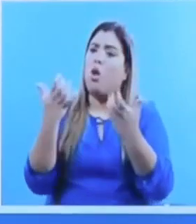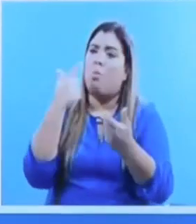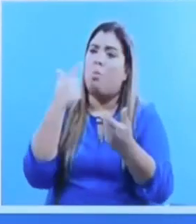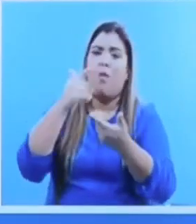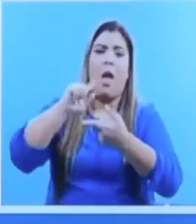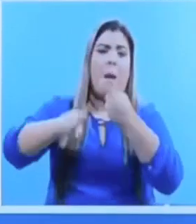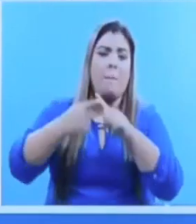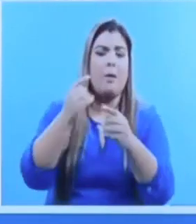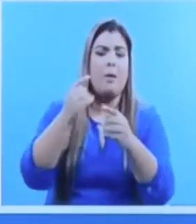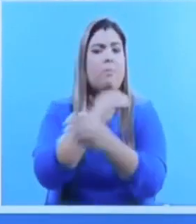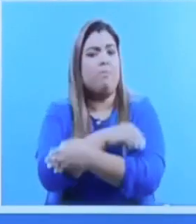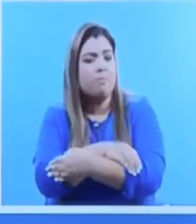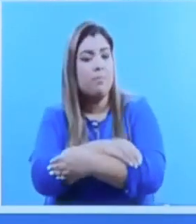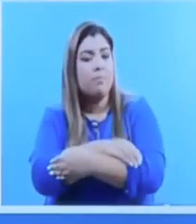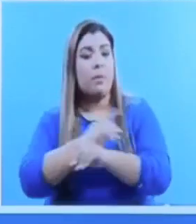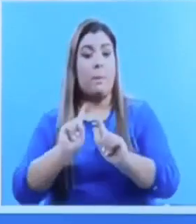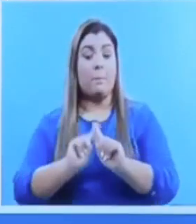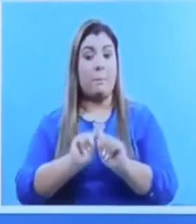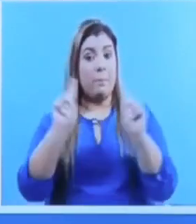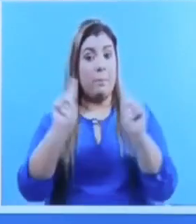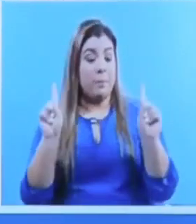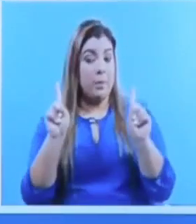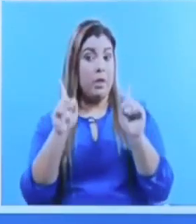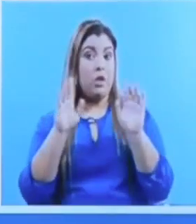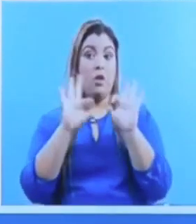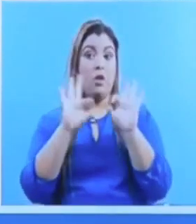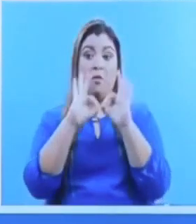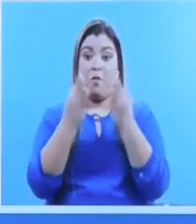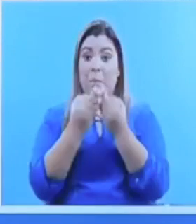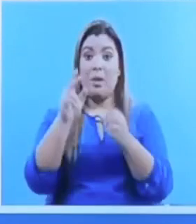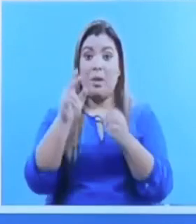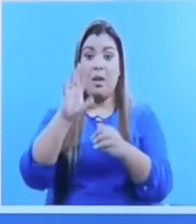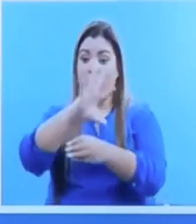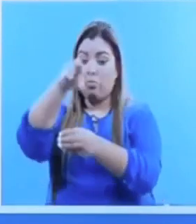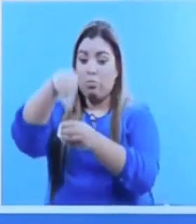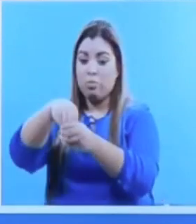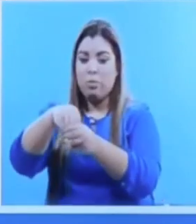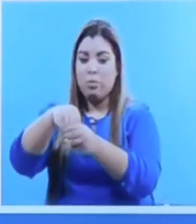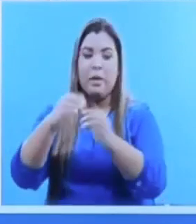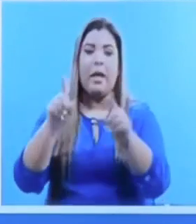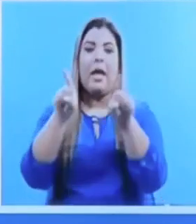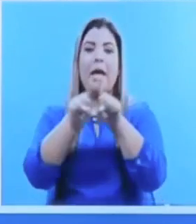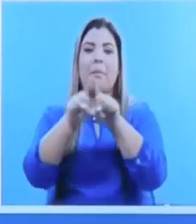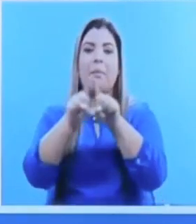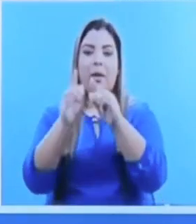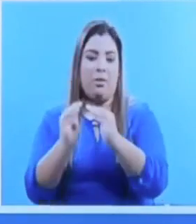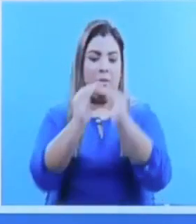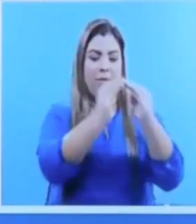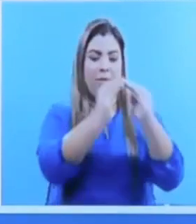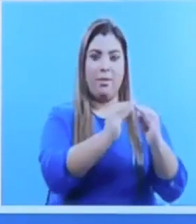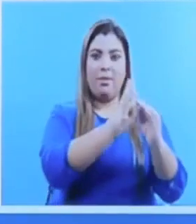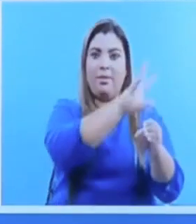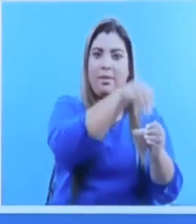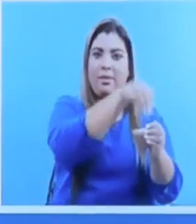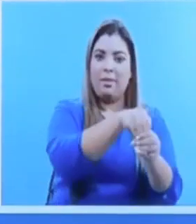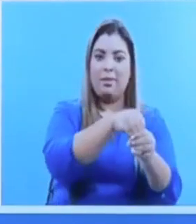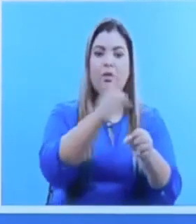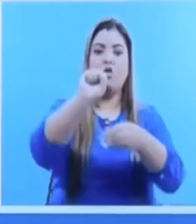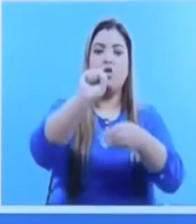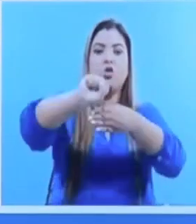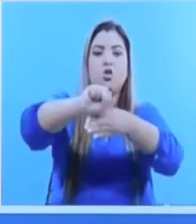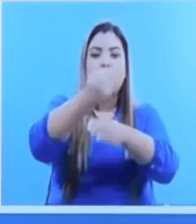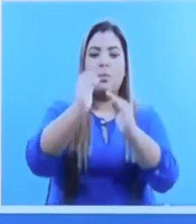pero, obviamente, cualquier familia que no convive juntas siempre va a tener el riesgo de que cualquiera de los habitantes